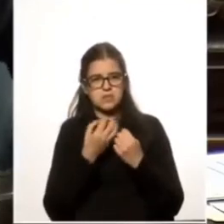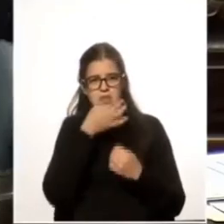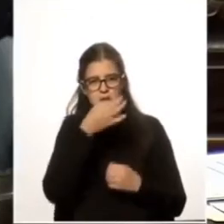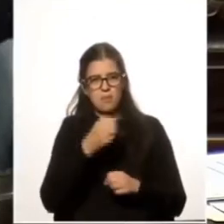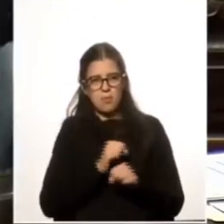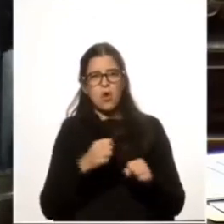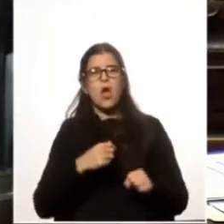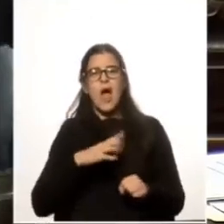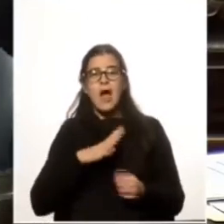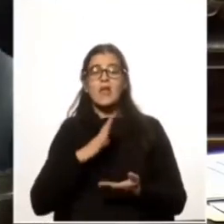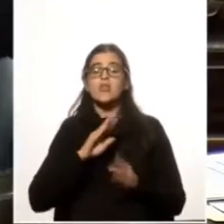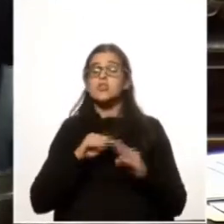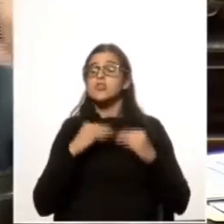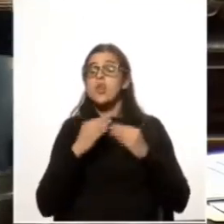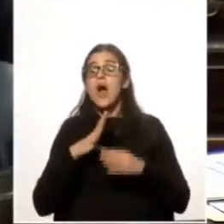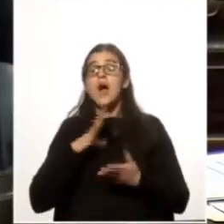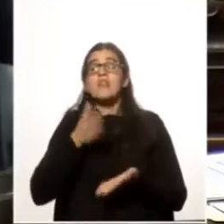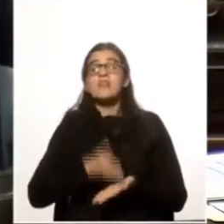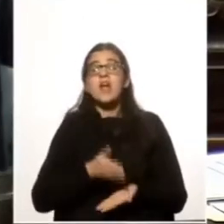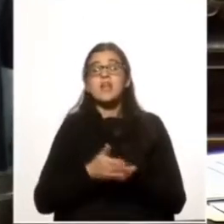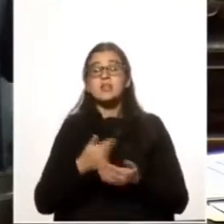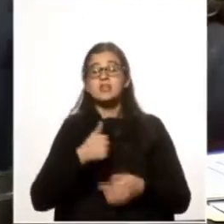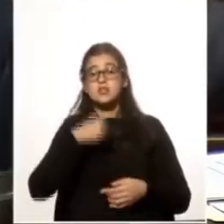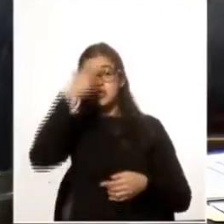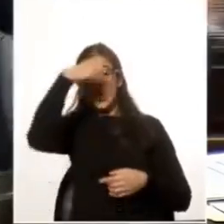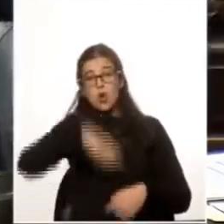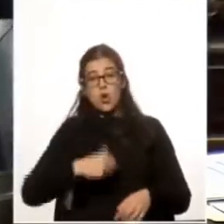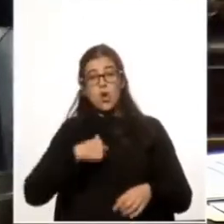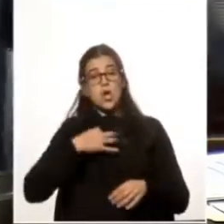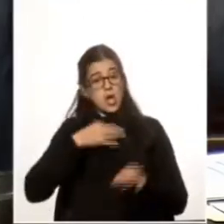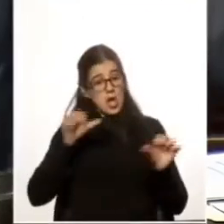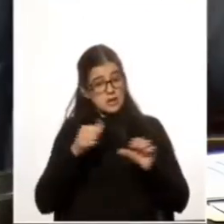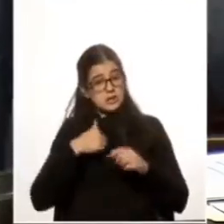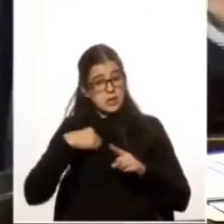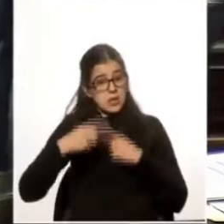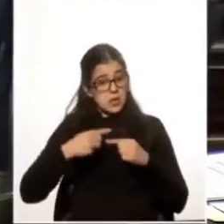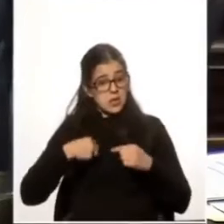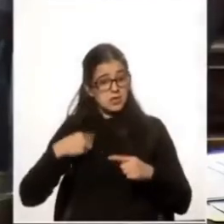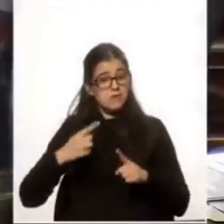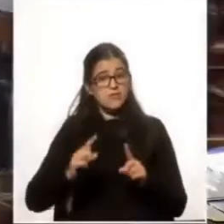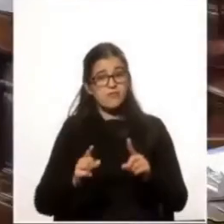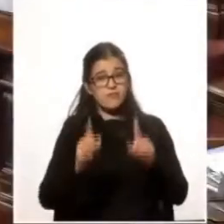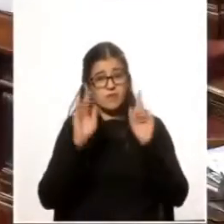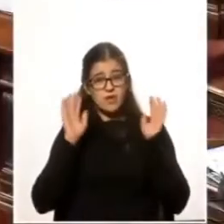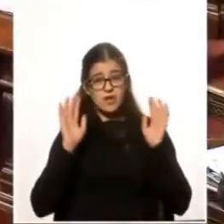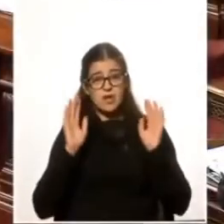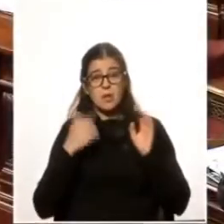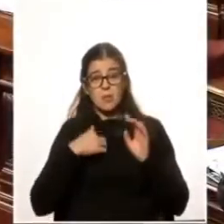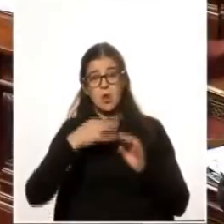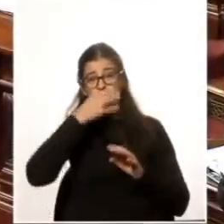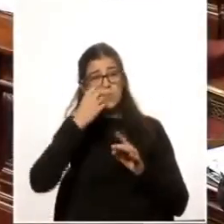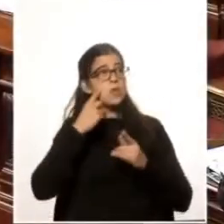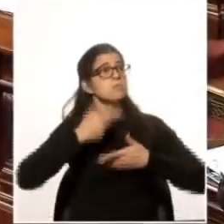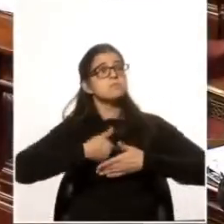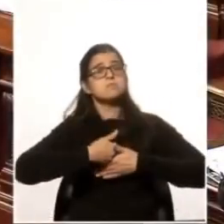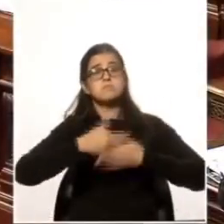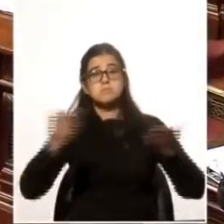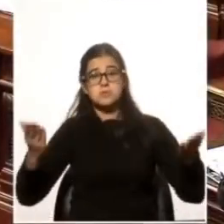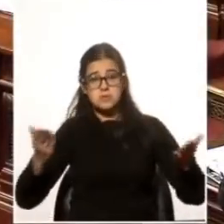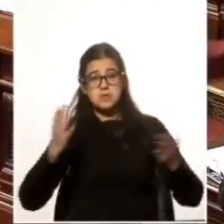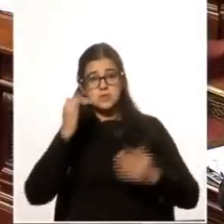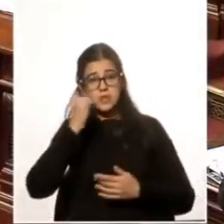tengo total derecho hacerlo y lo voy a seguir haciendo porque y lo digo públicamente